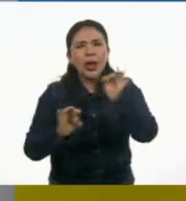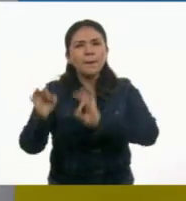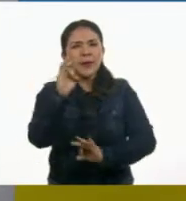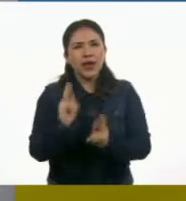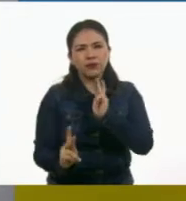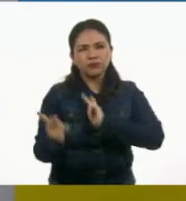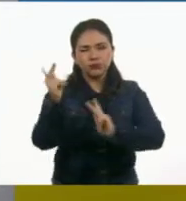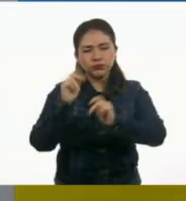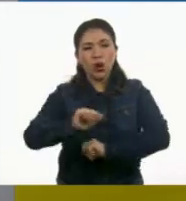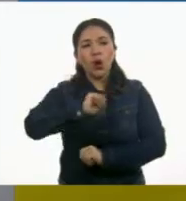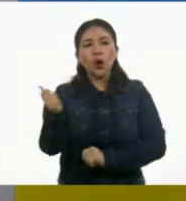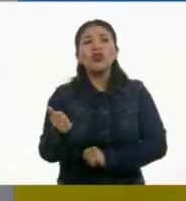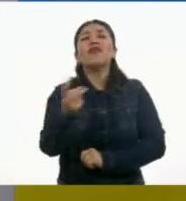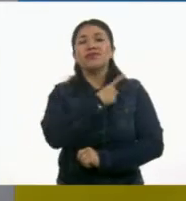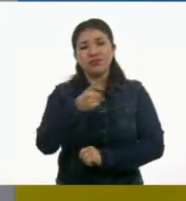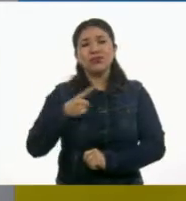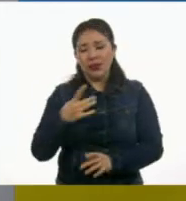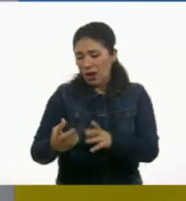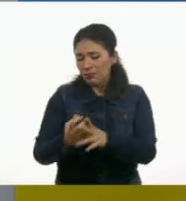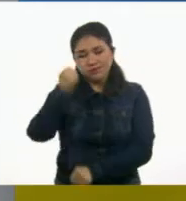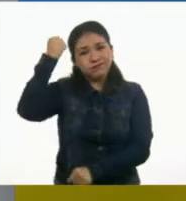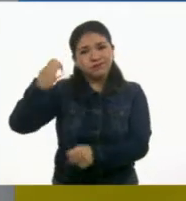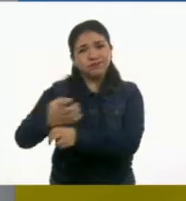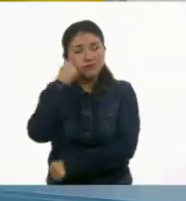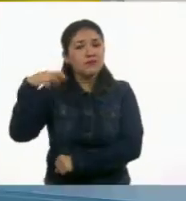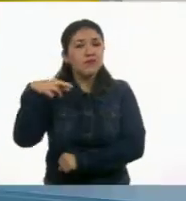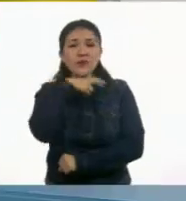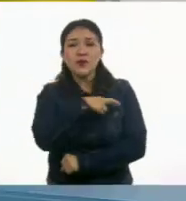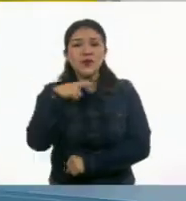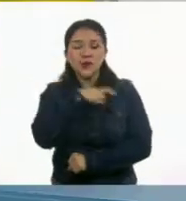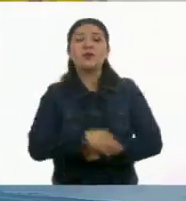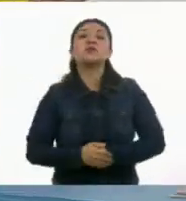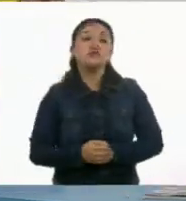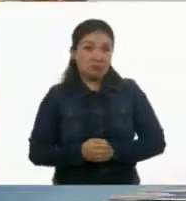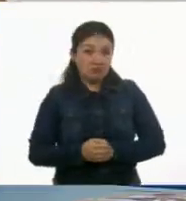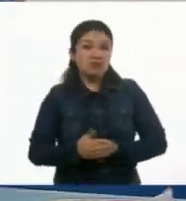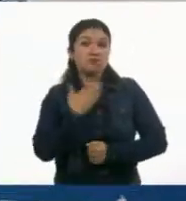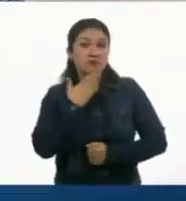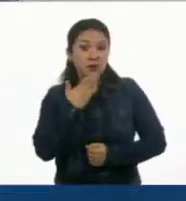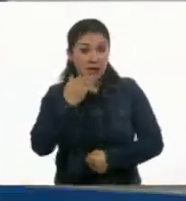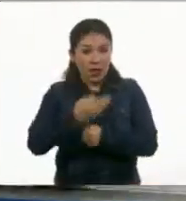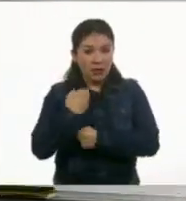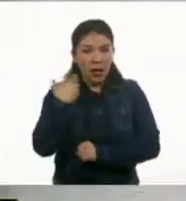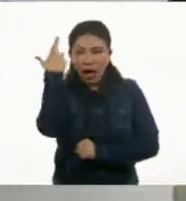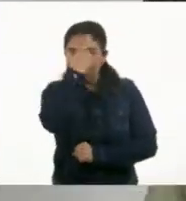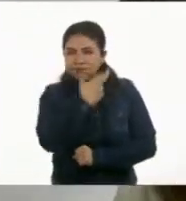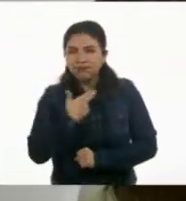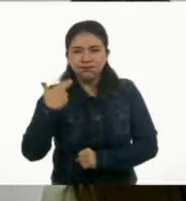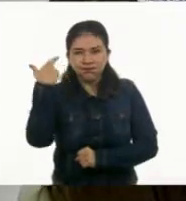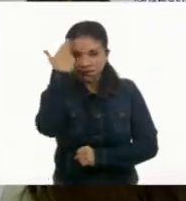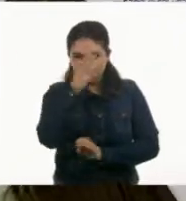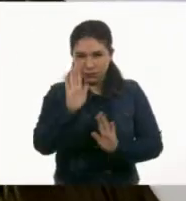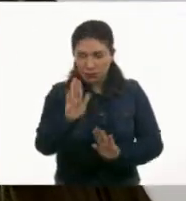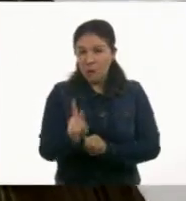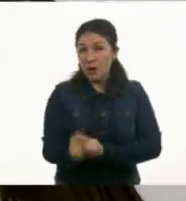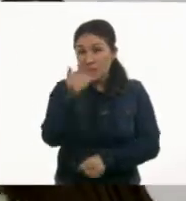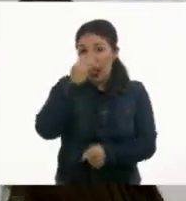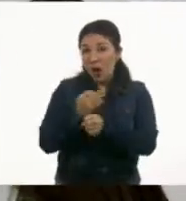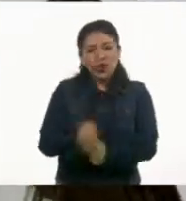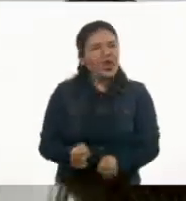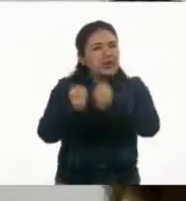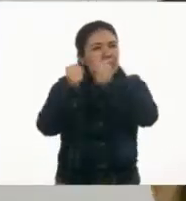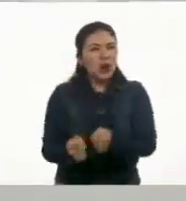arrancarla tan pronto como se le reconozca. Muy bien, pues vamos revisando, vamos revisando. De entrada, el único que tenemos